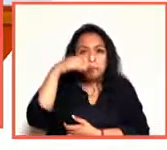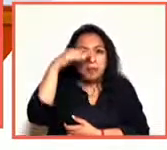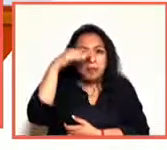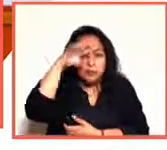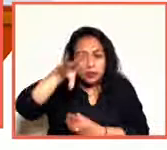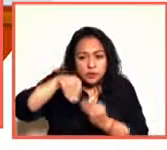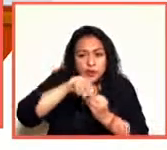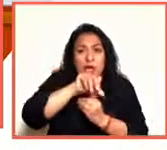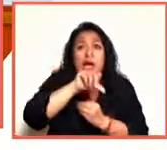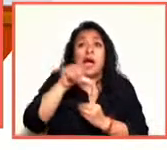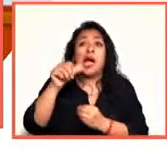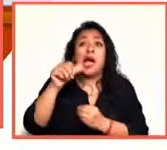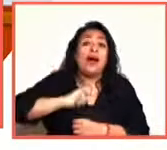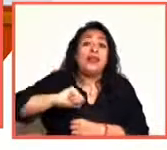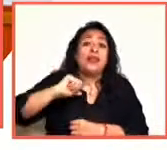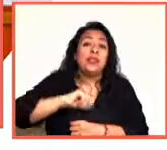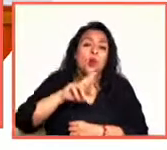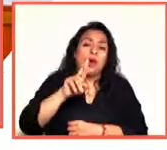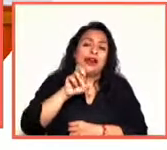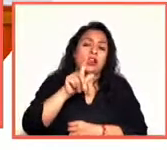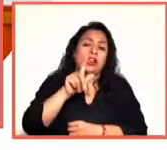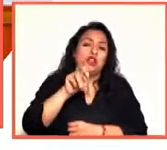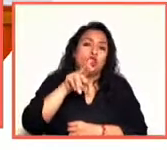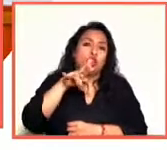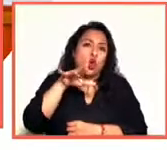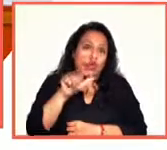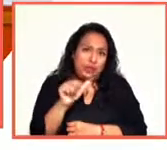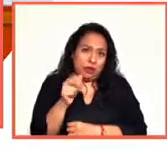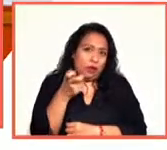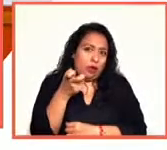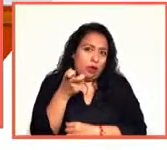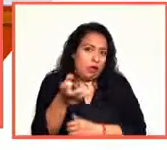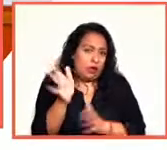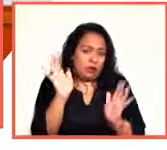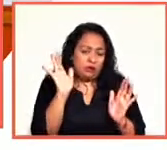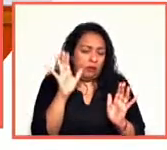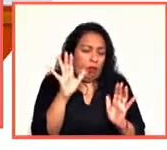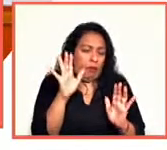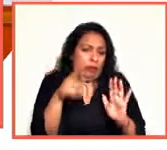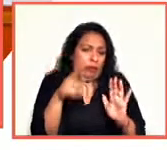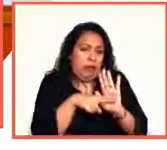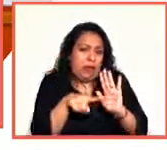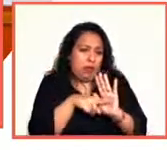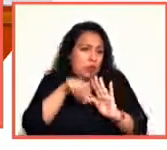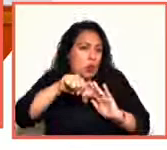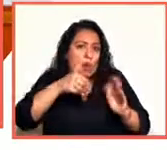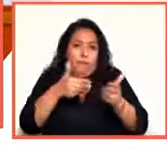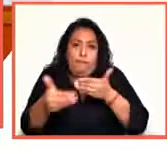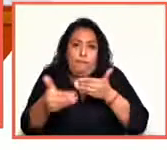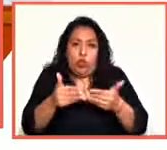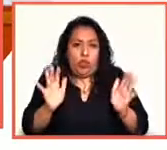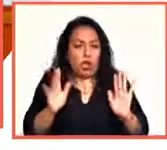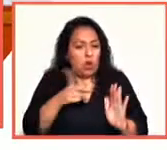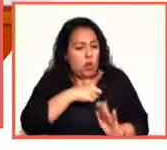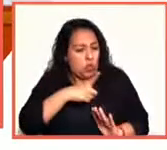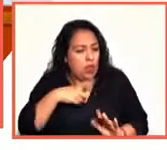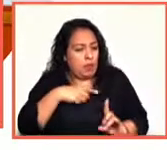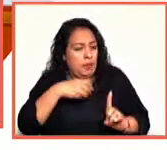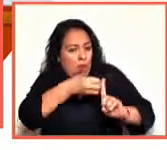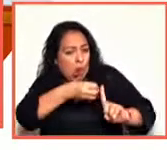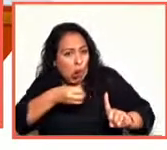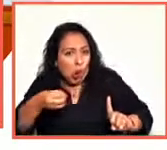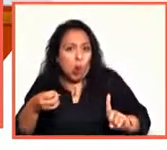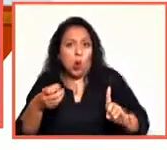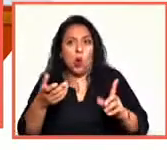la antigua retórica. Y entonces, eso está muy desprestigiado. Ahora somos modernos, ahora hablamos de la estructura y